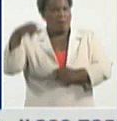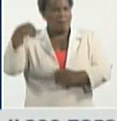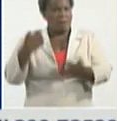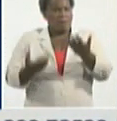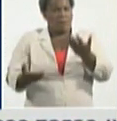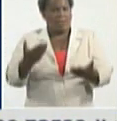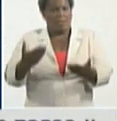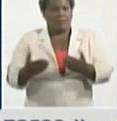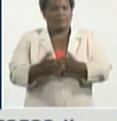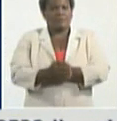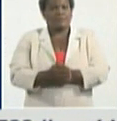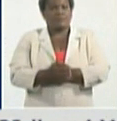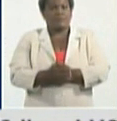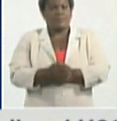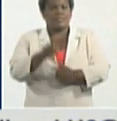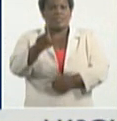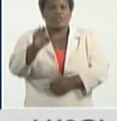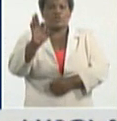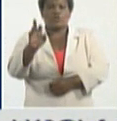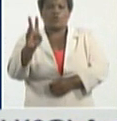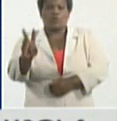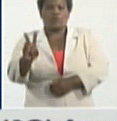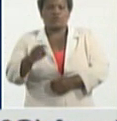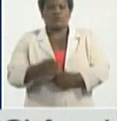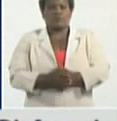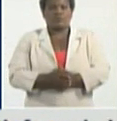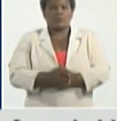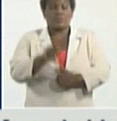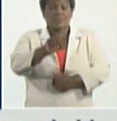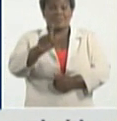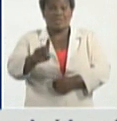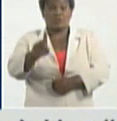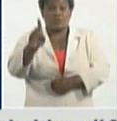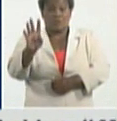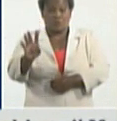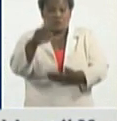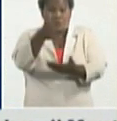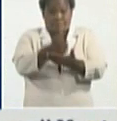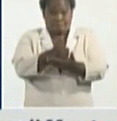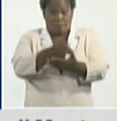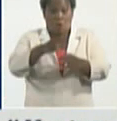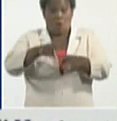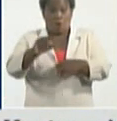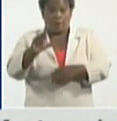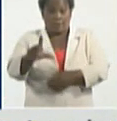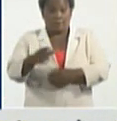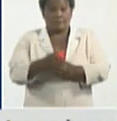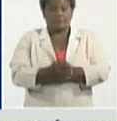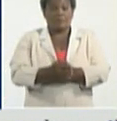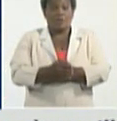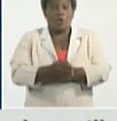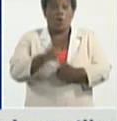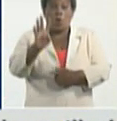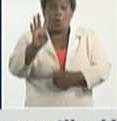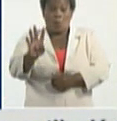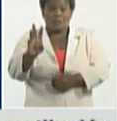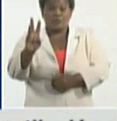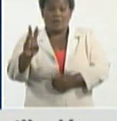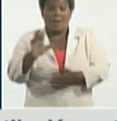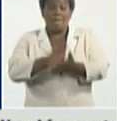es elevada para este territorio. 114 en el municipio de Olguín, 43 en Mora,